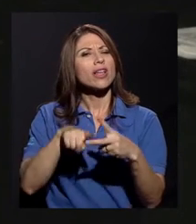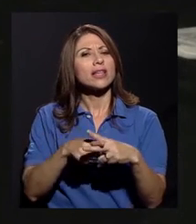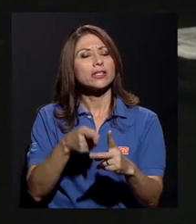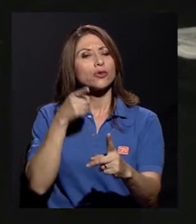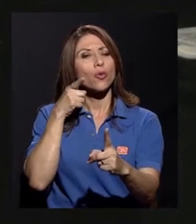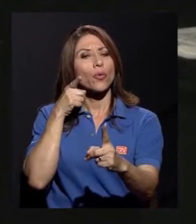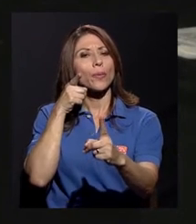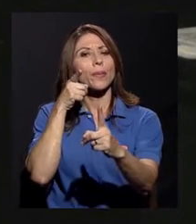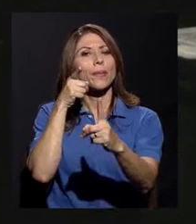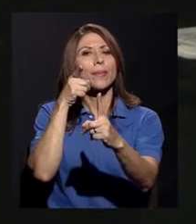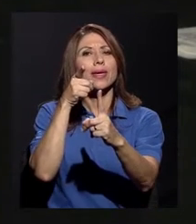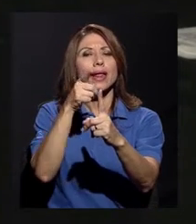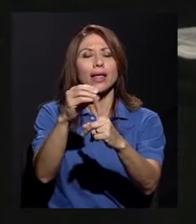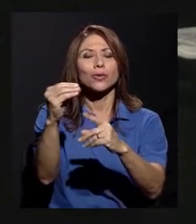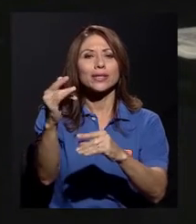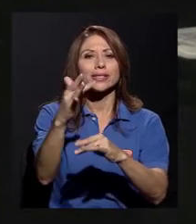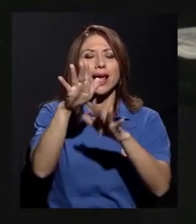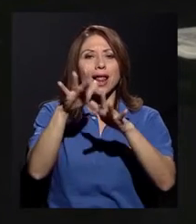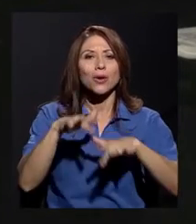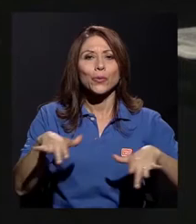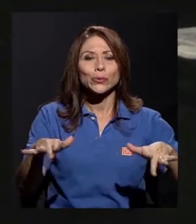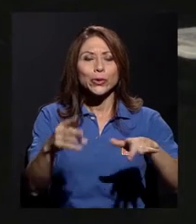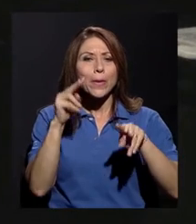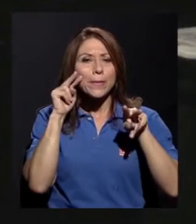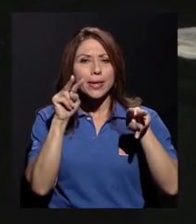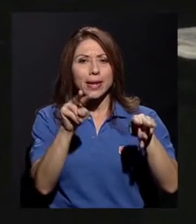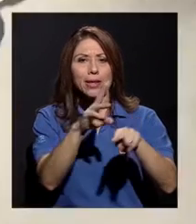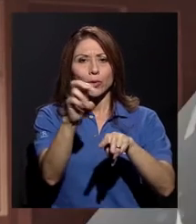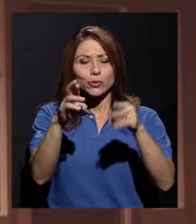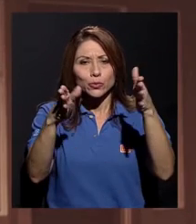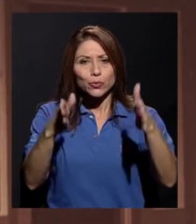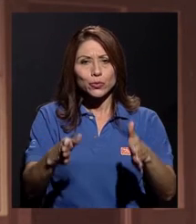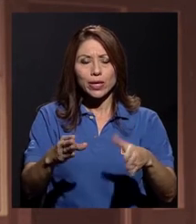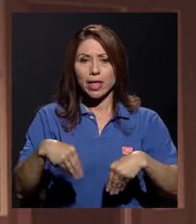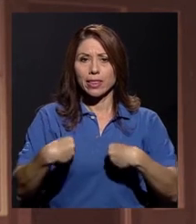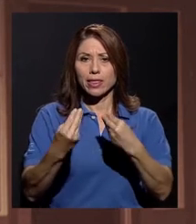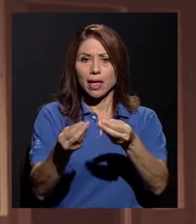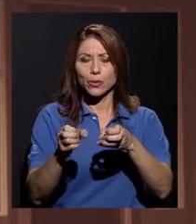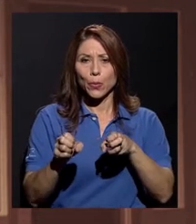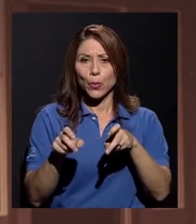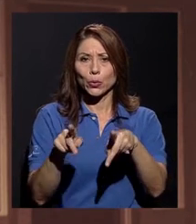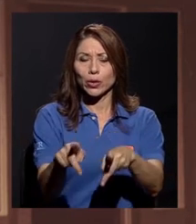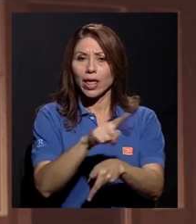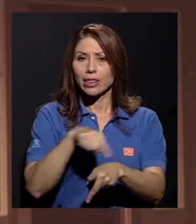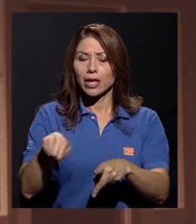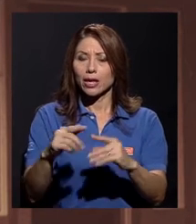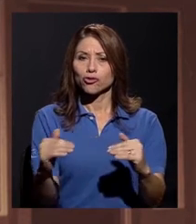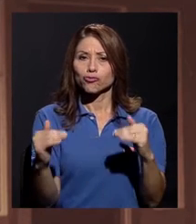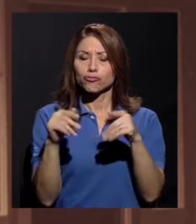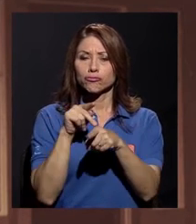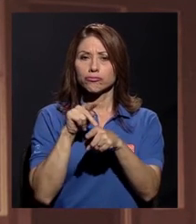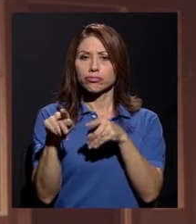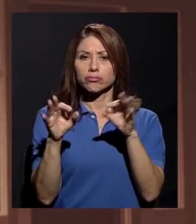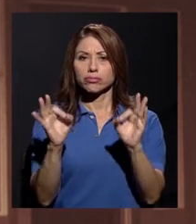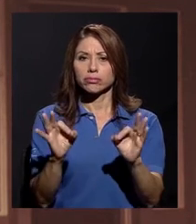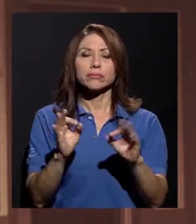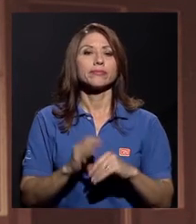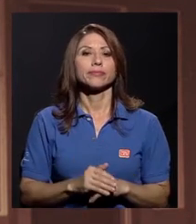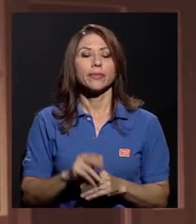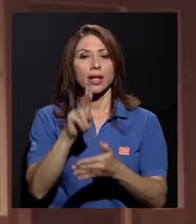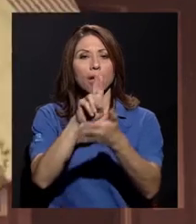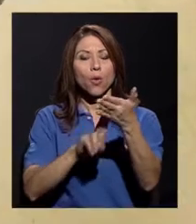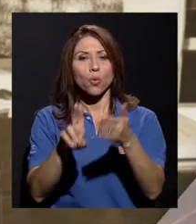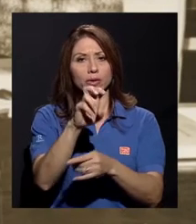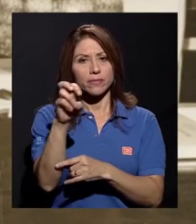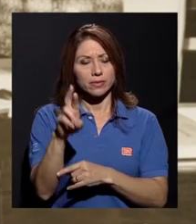luz, mirando hacia los costarricenses, brindándoles la oportunidad de profesionalizarse. La Universidad